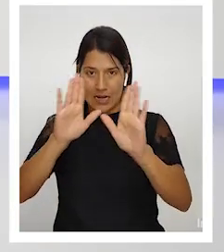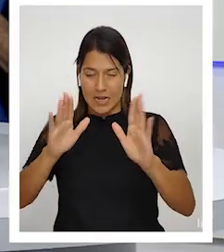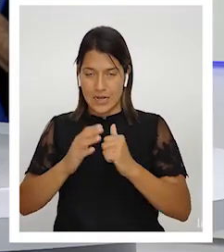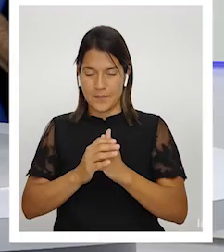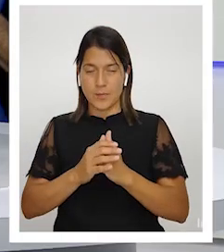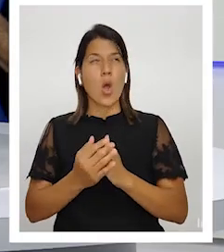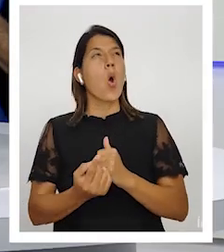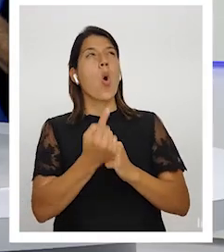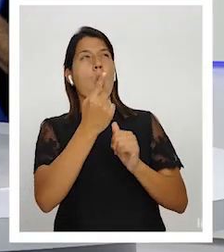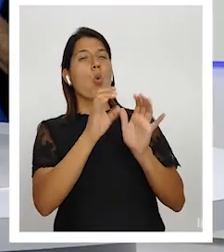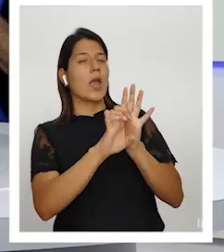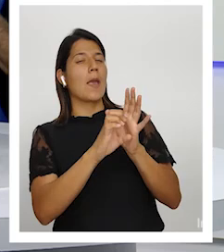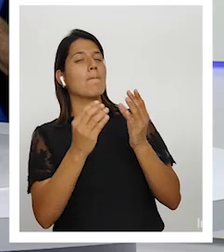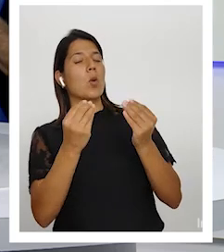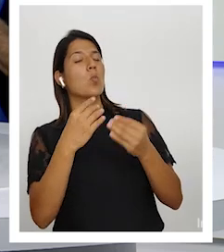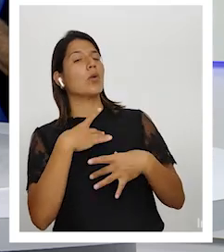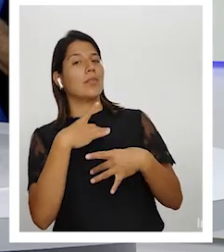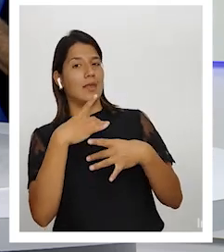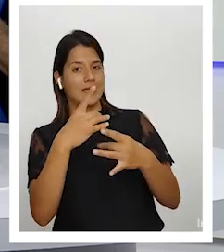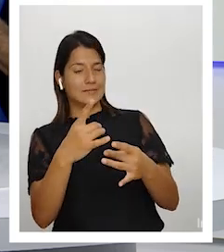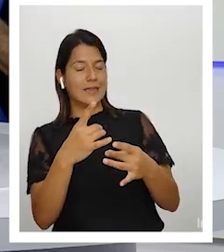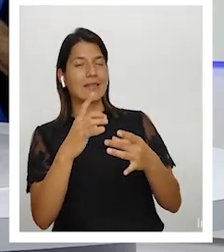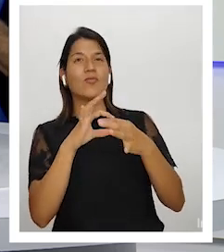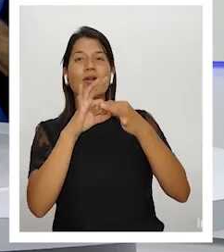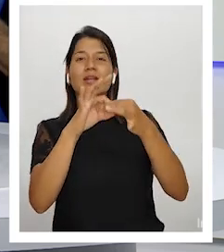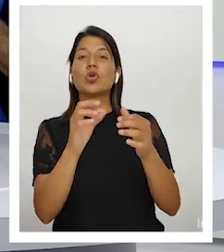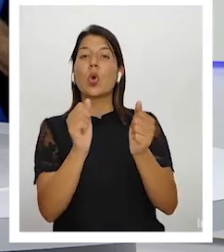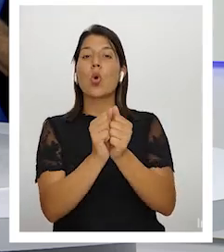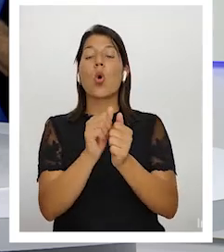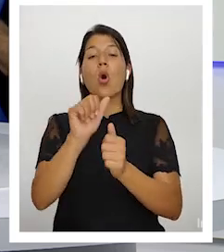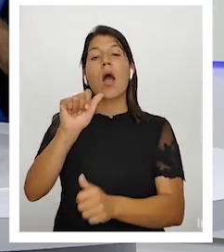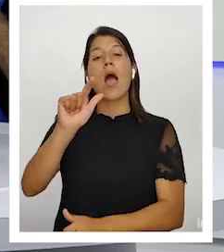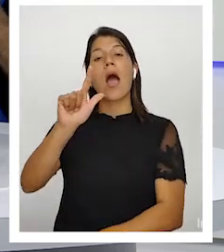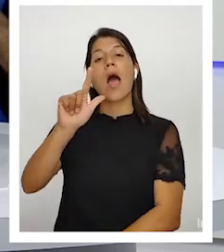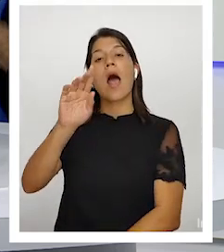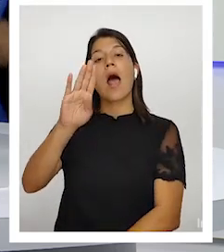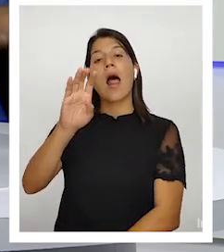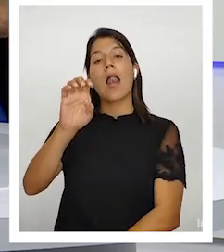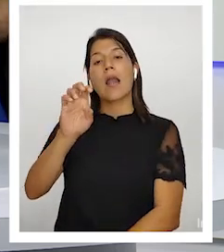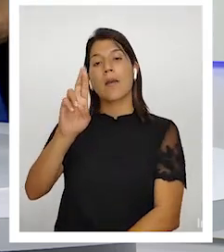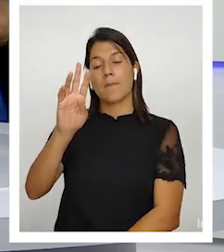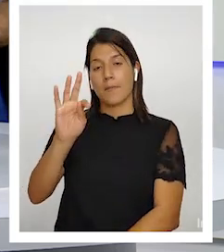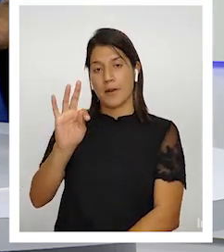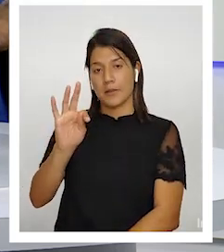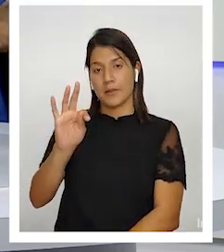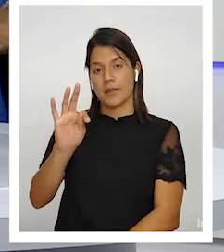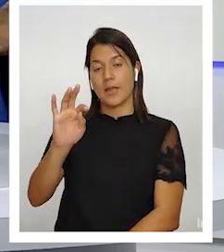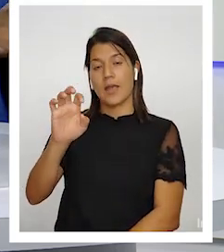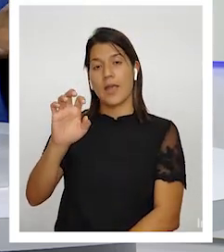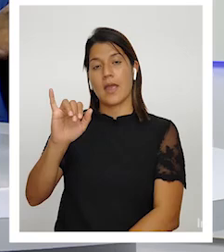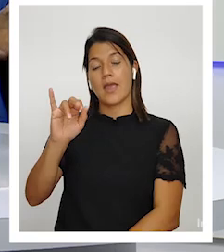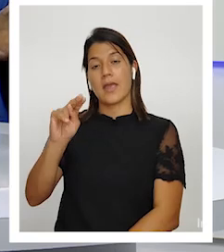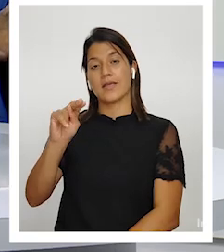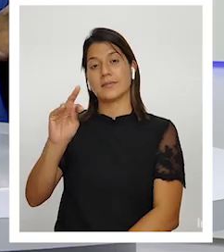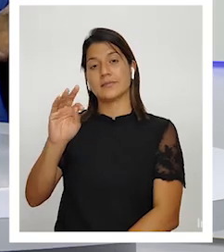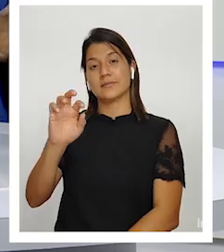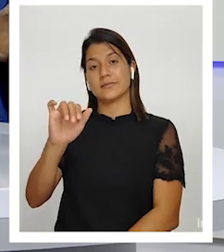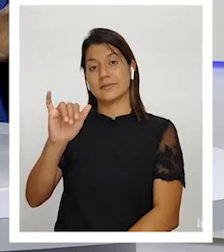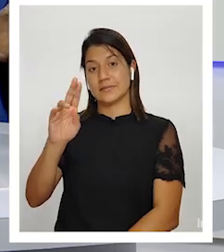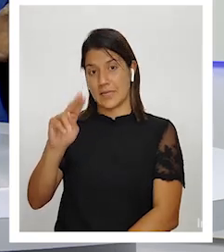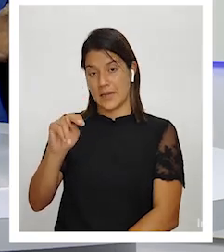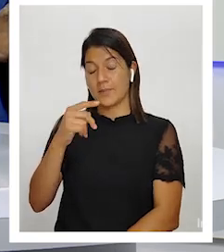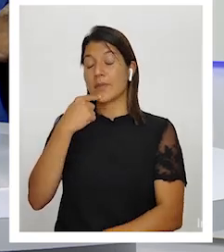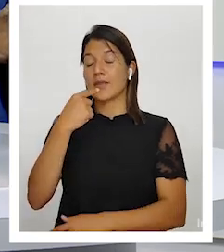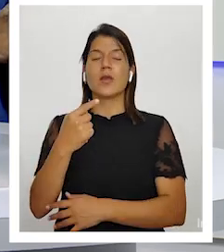muy interesante que tiene que ver con Albert Einstein en donde se le decía es que usted es un gran